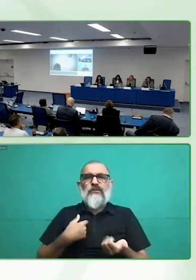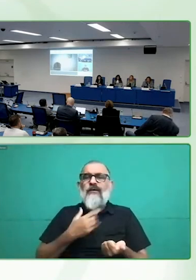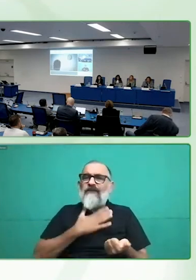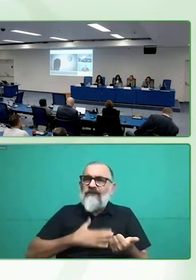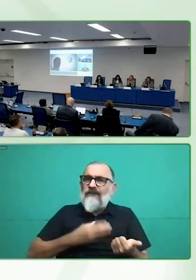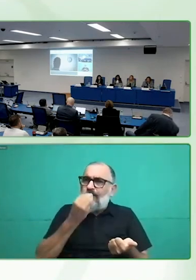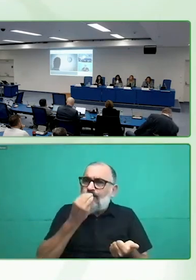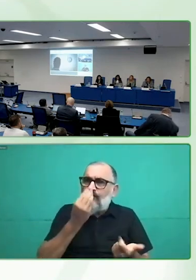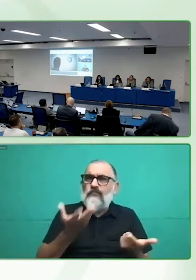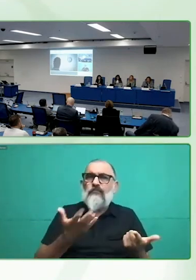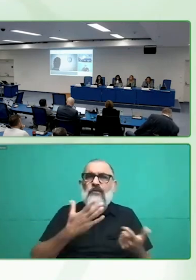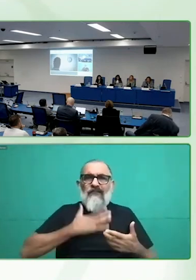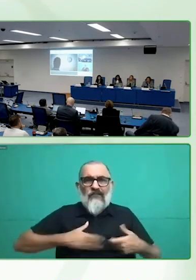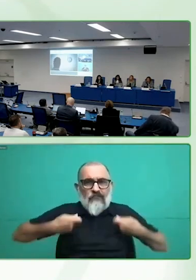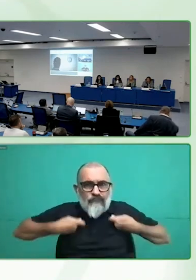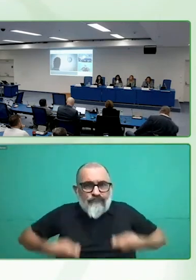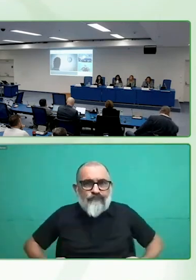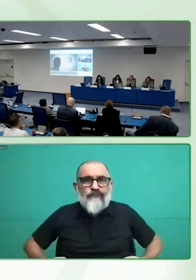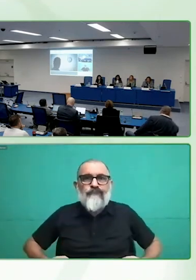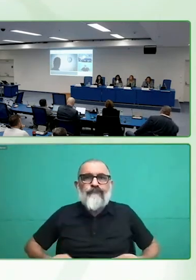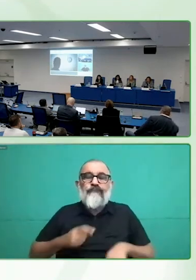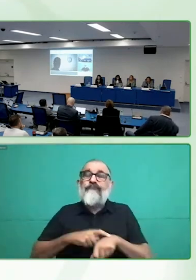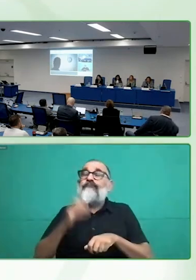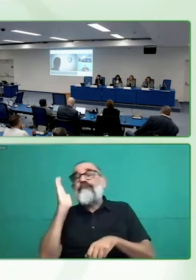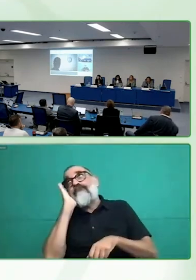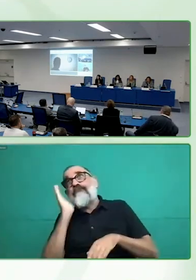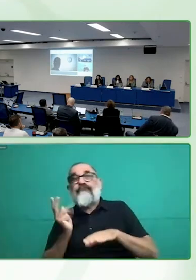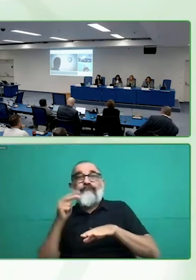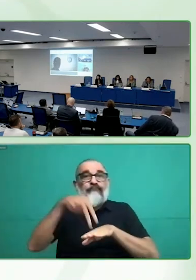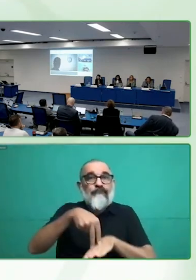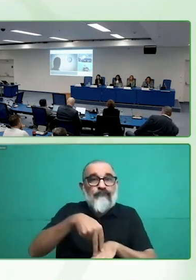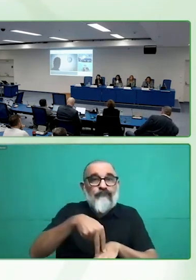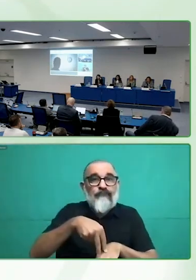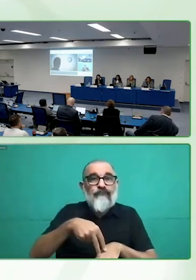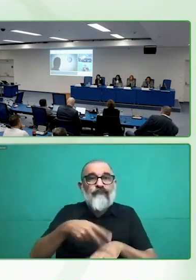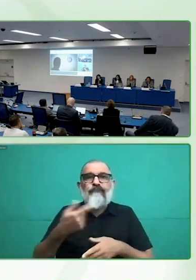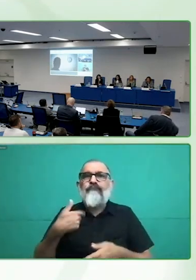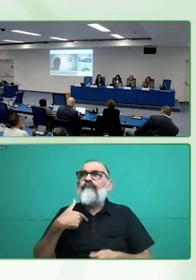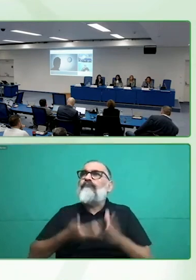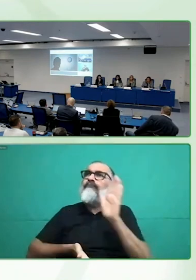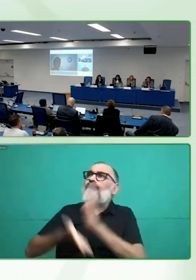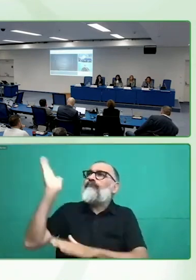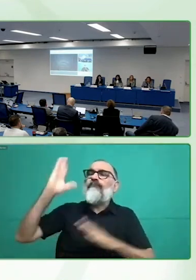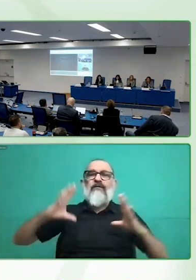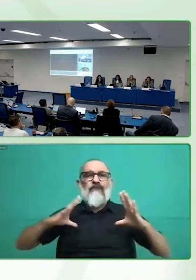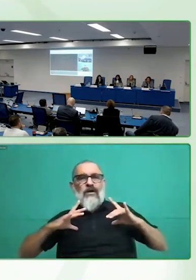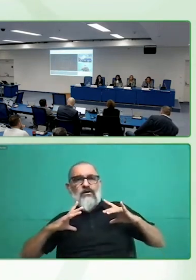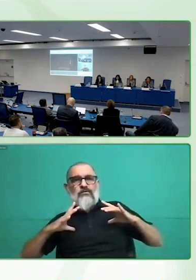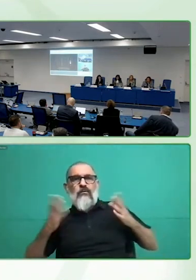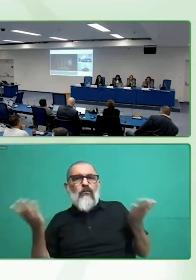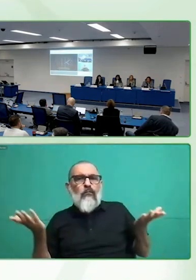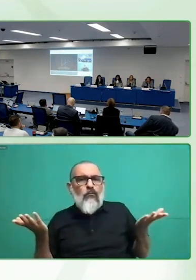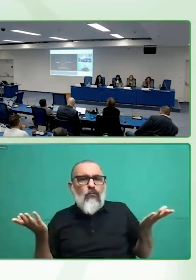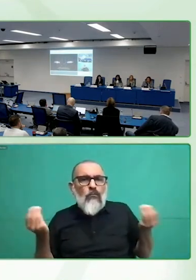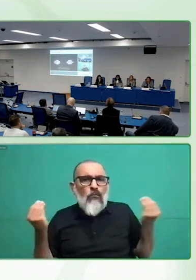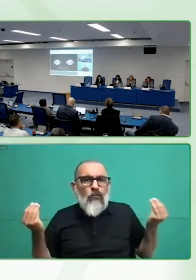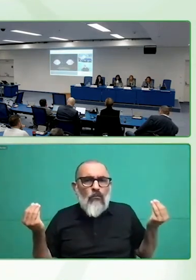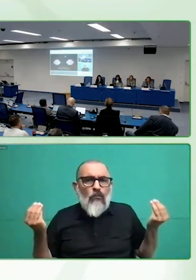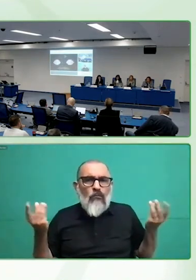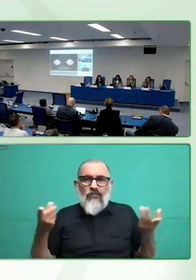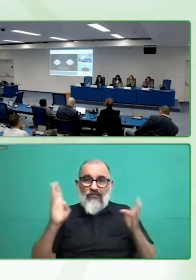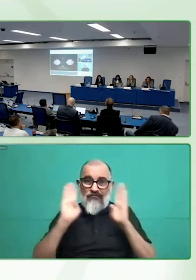o a dónde irás de vacaciones, porque te tratan como a un niño. Imagínate